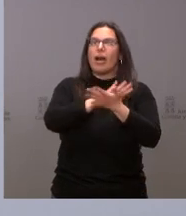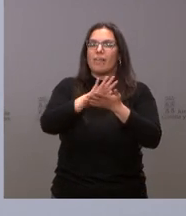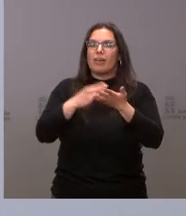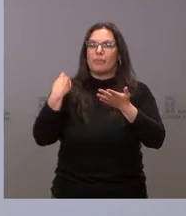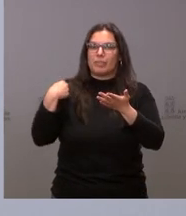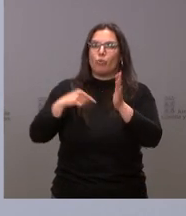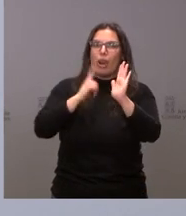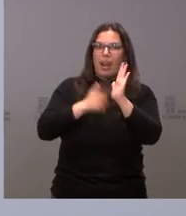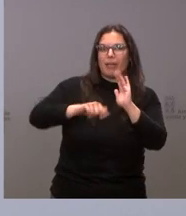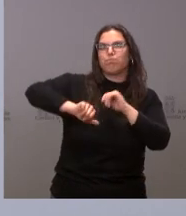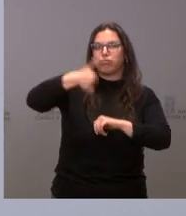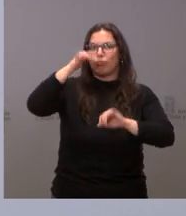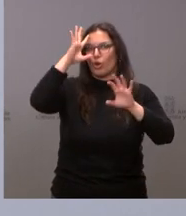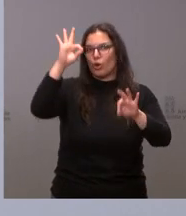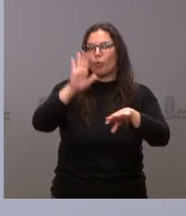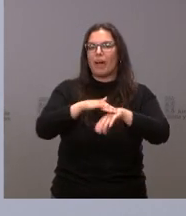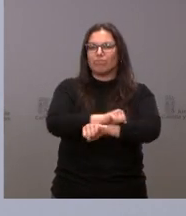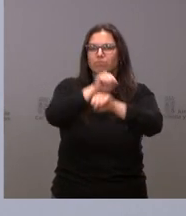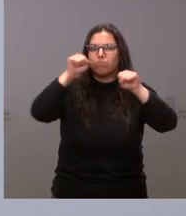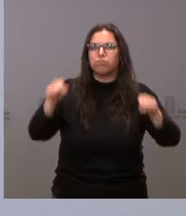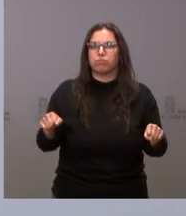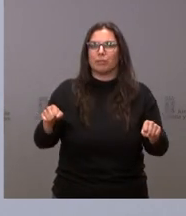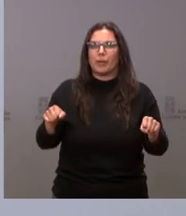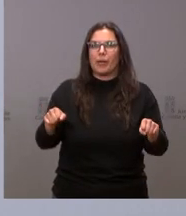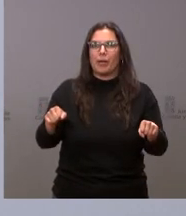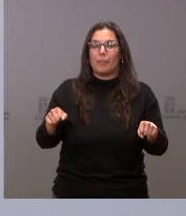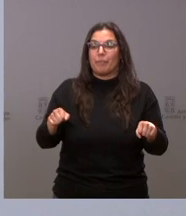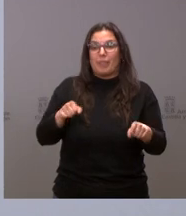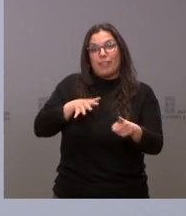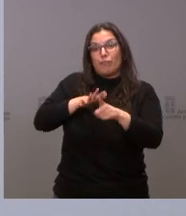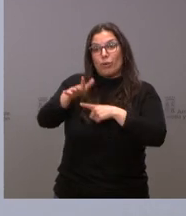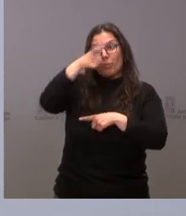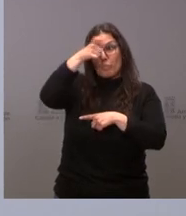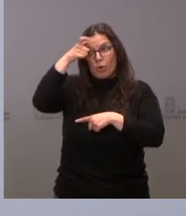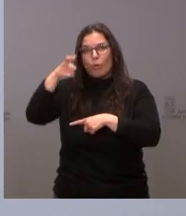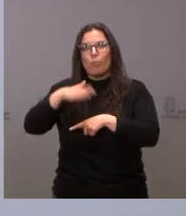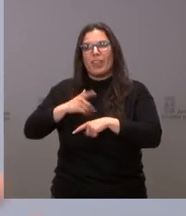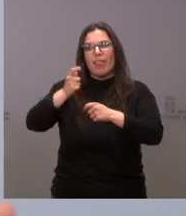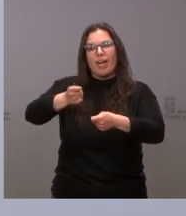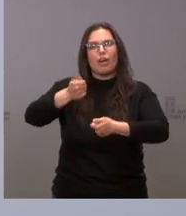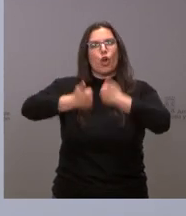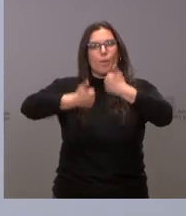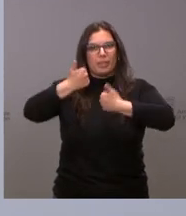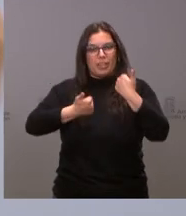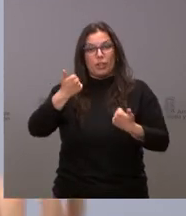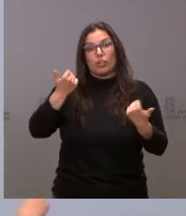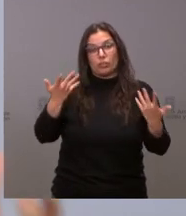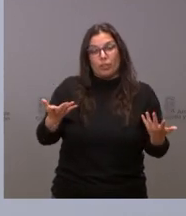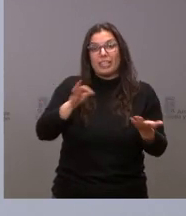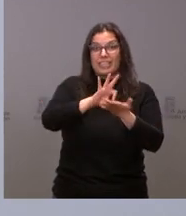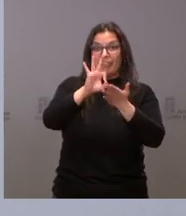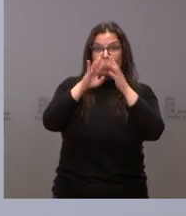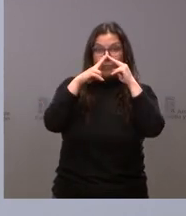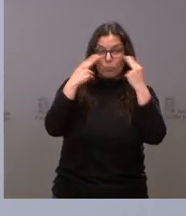lógicamente para fortalecer para hacer competitivo al medio rural y en ese sentido los servicios